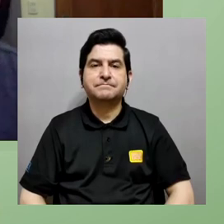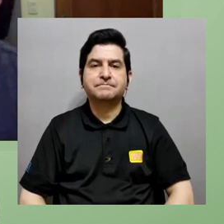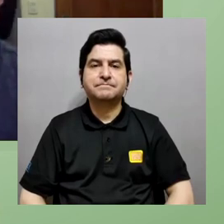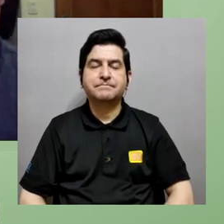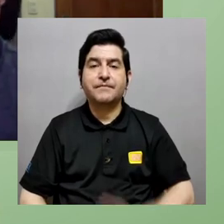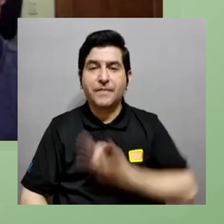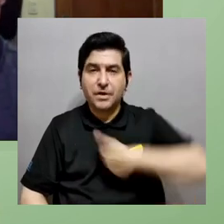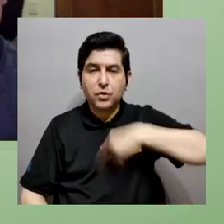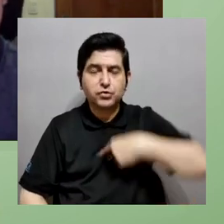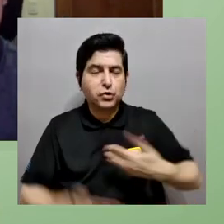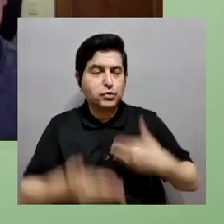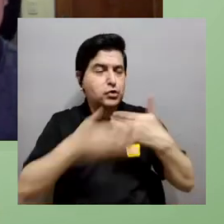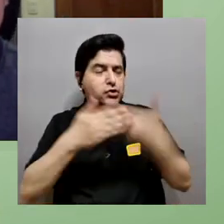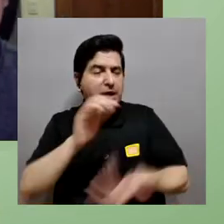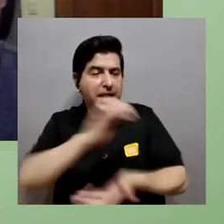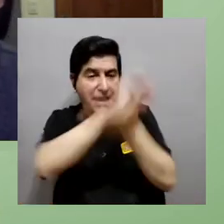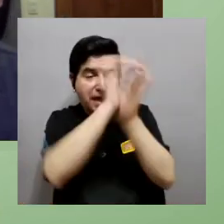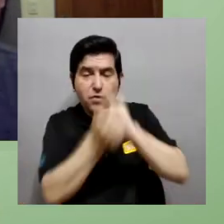bueno estamos